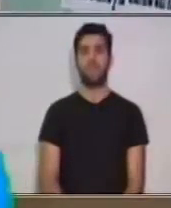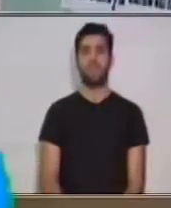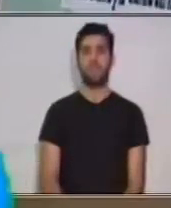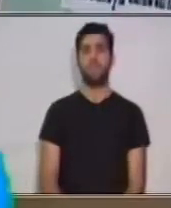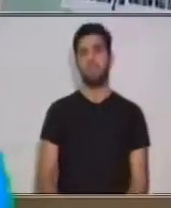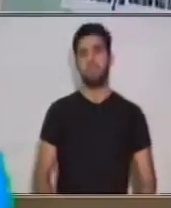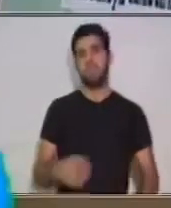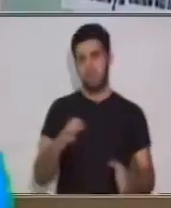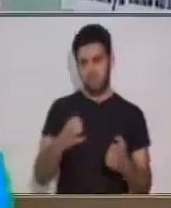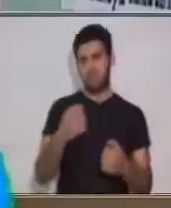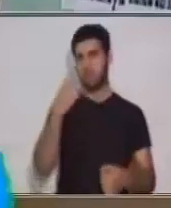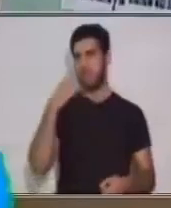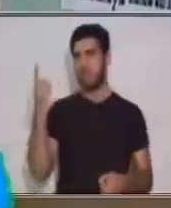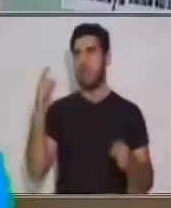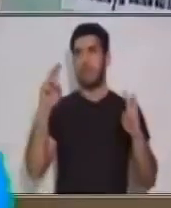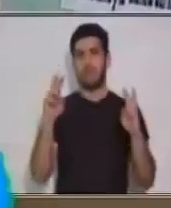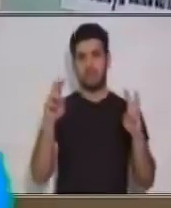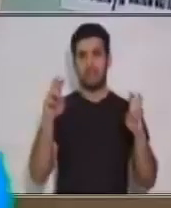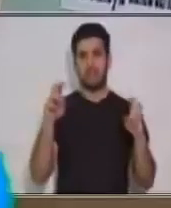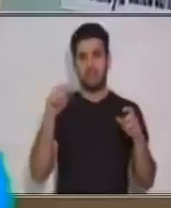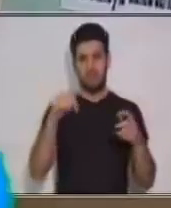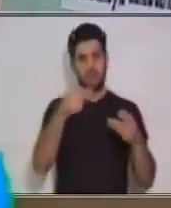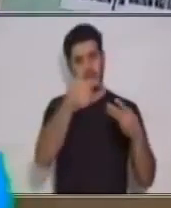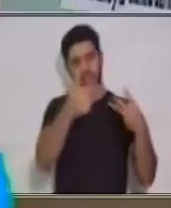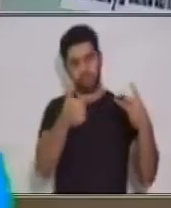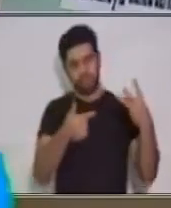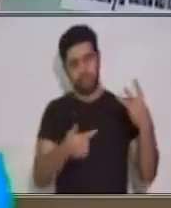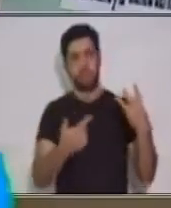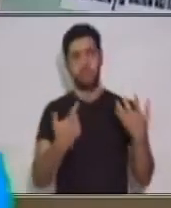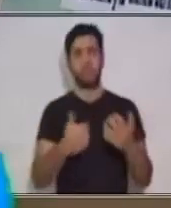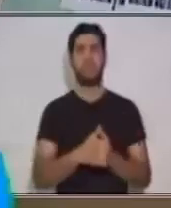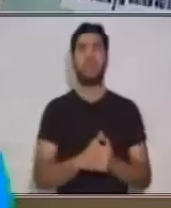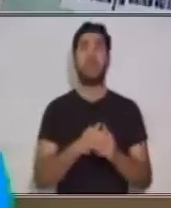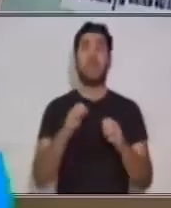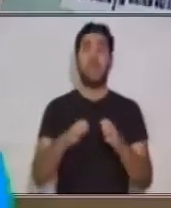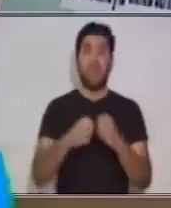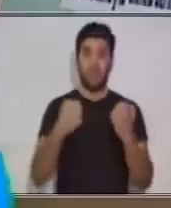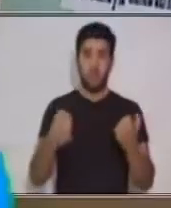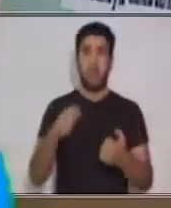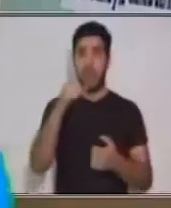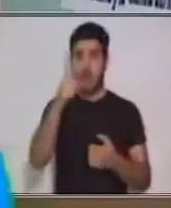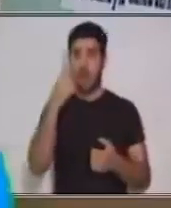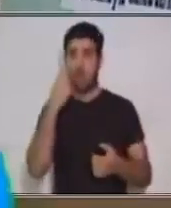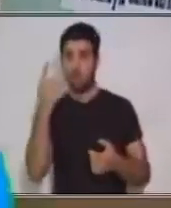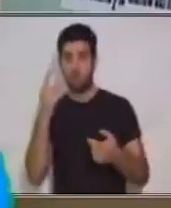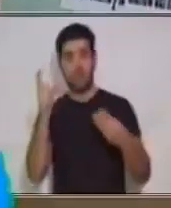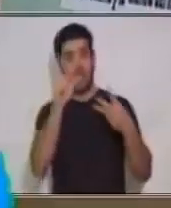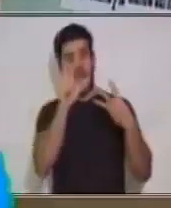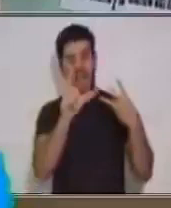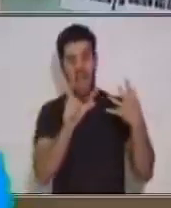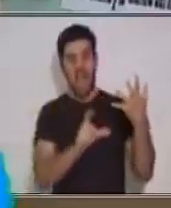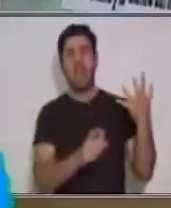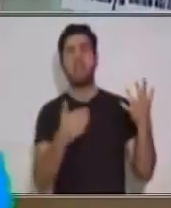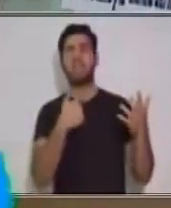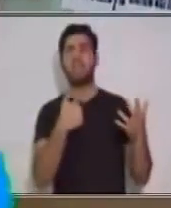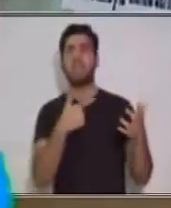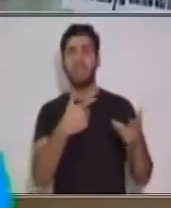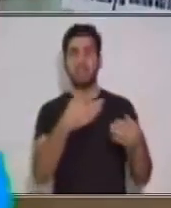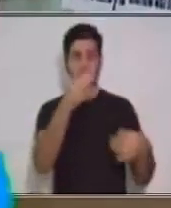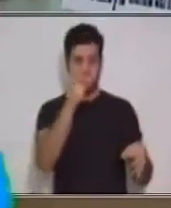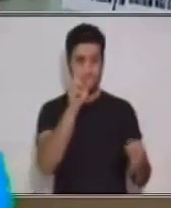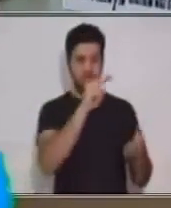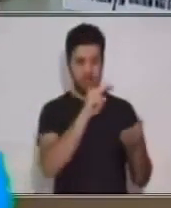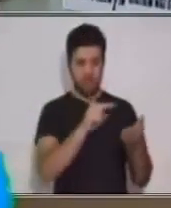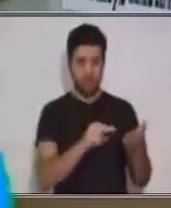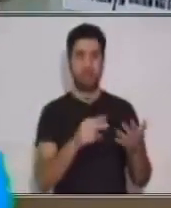o en nuestro caso, que sería ciencia, naturales y tecnología. Entonces, ya busqué qué características tiene mi texto. Siguiente,